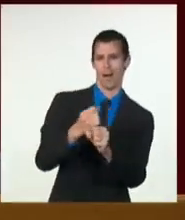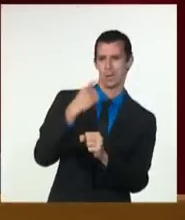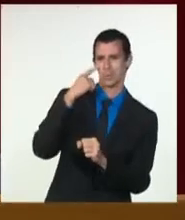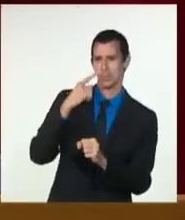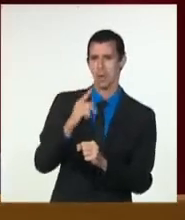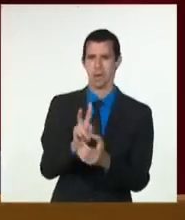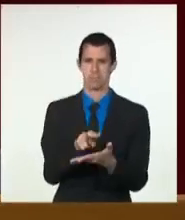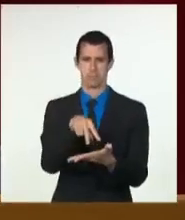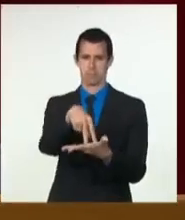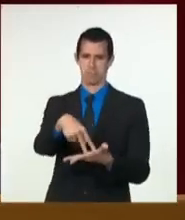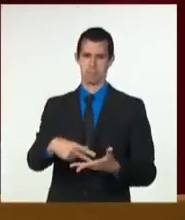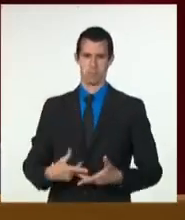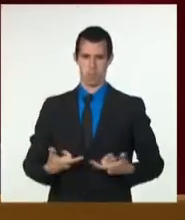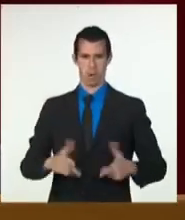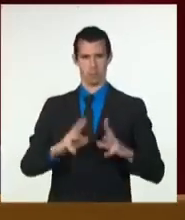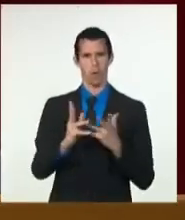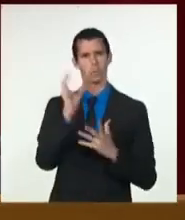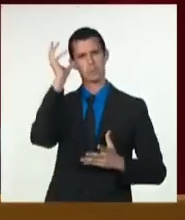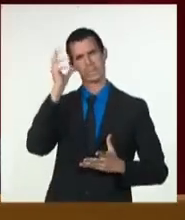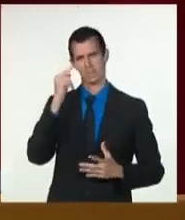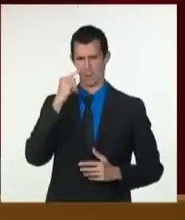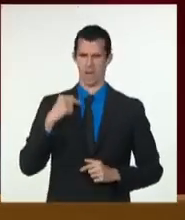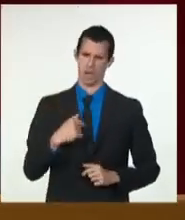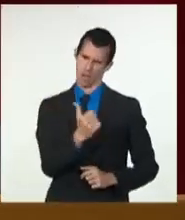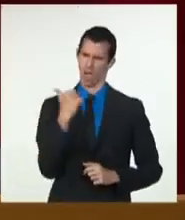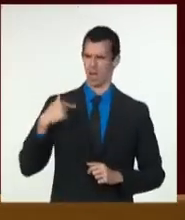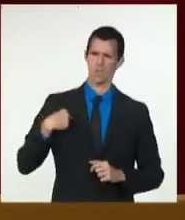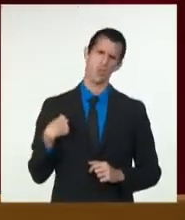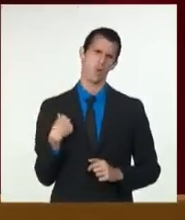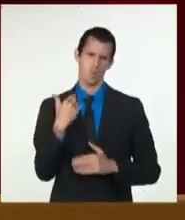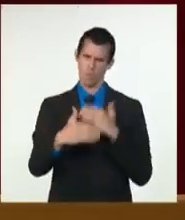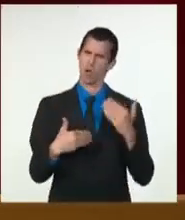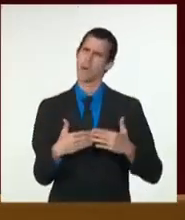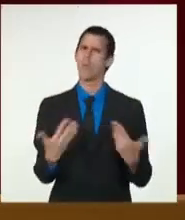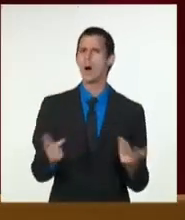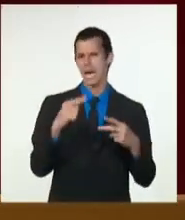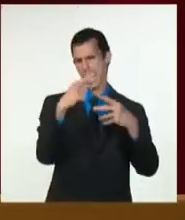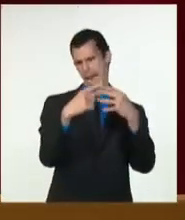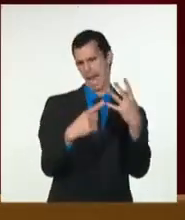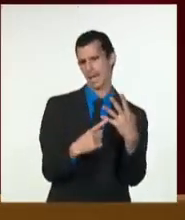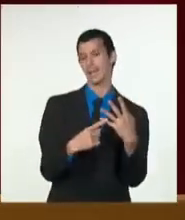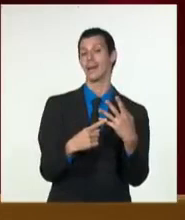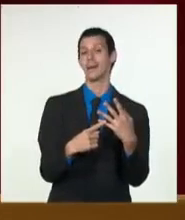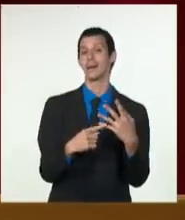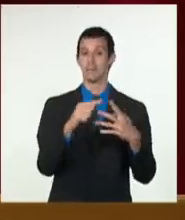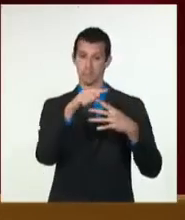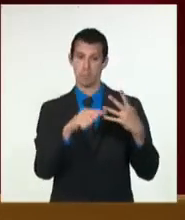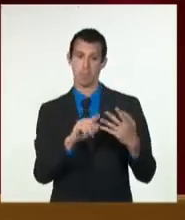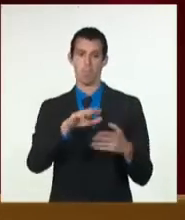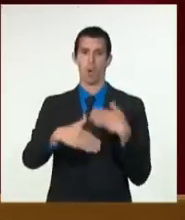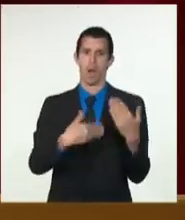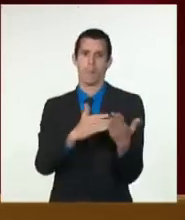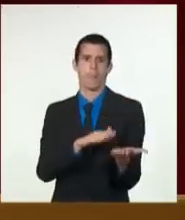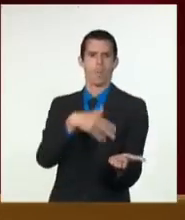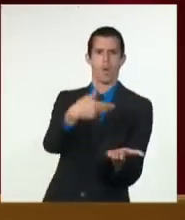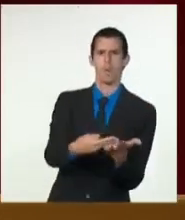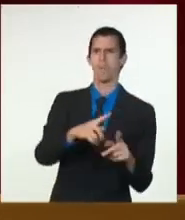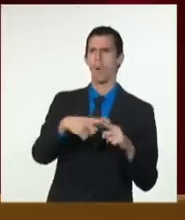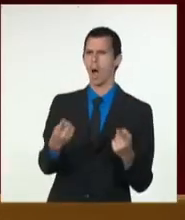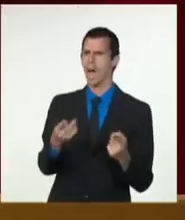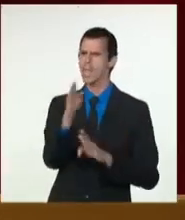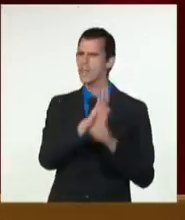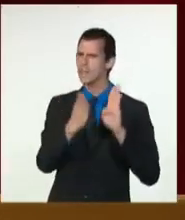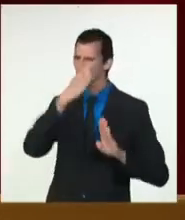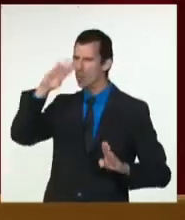vista con adudeza y argumentos defendiendo con pasión el país en el que viven y trabajan. En ellos